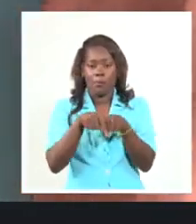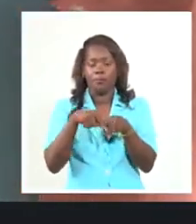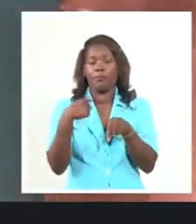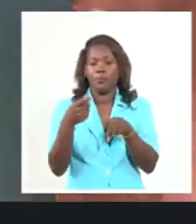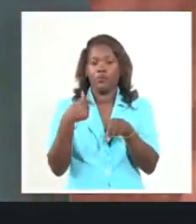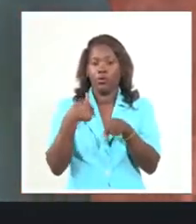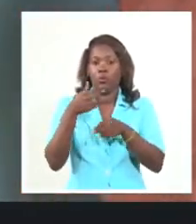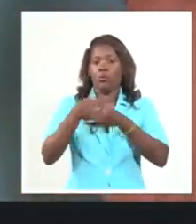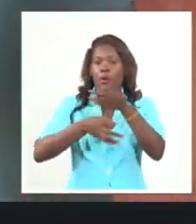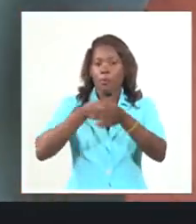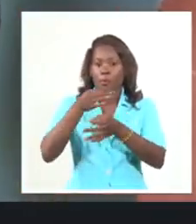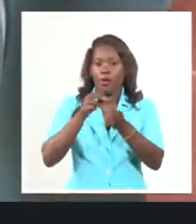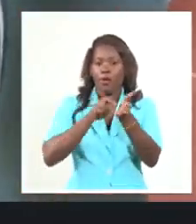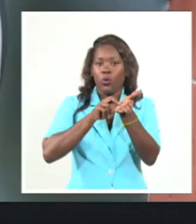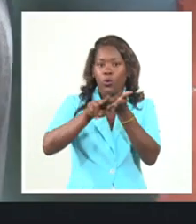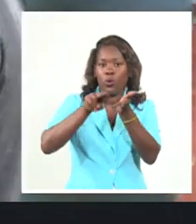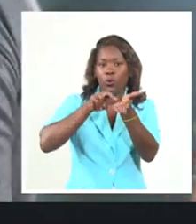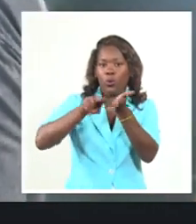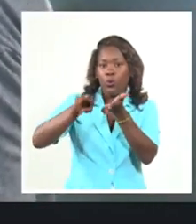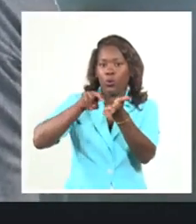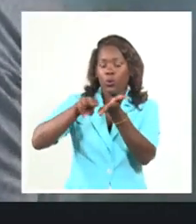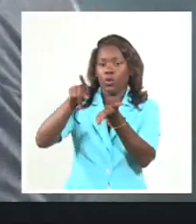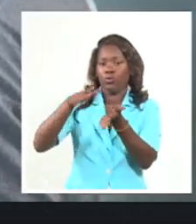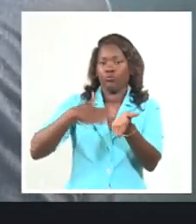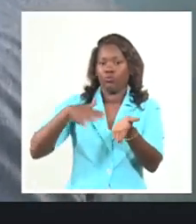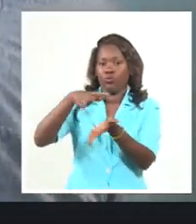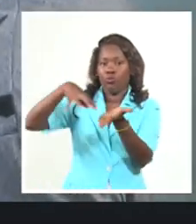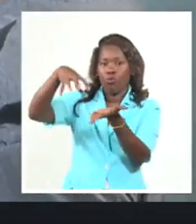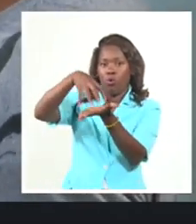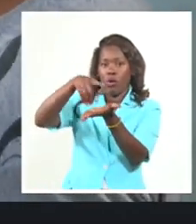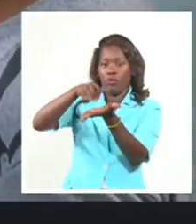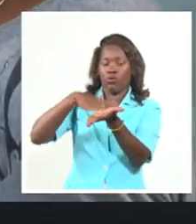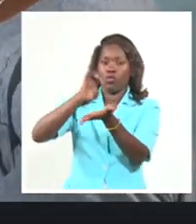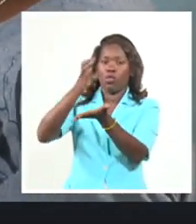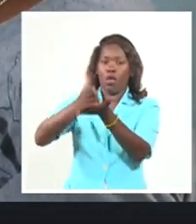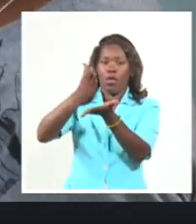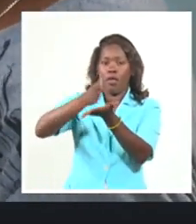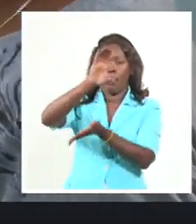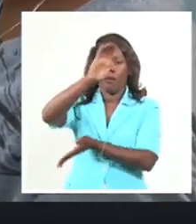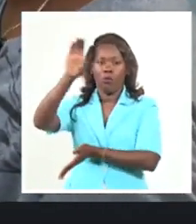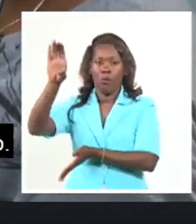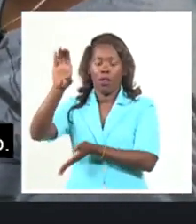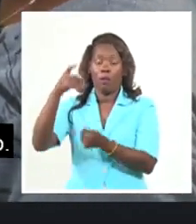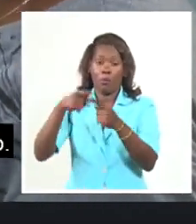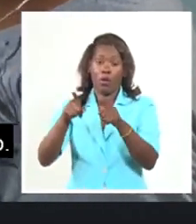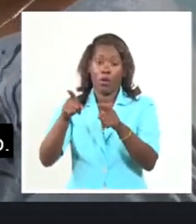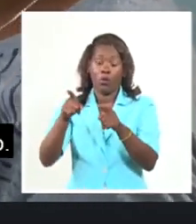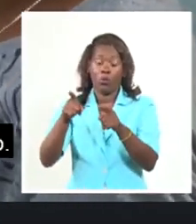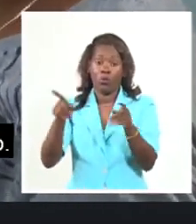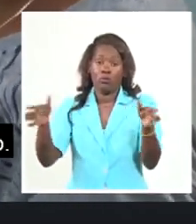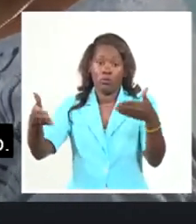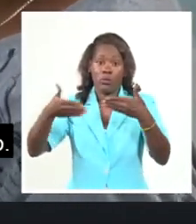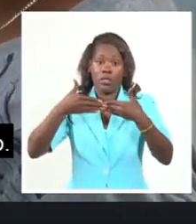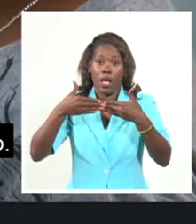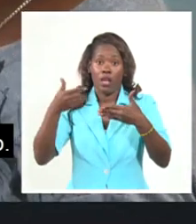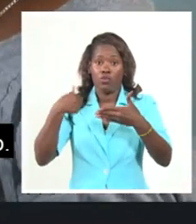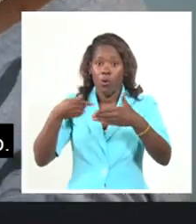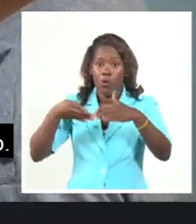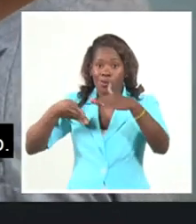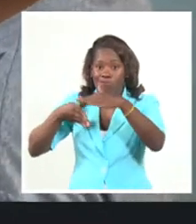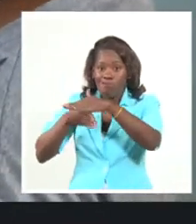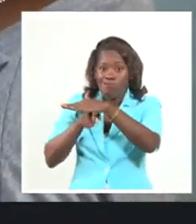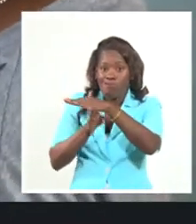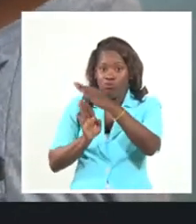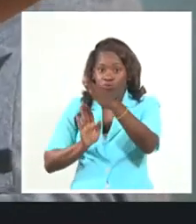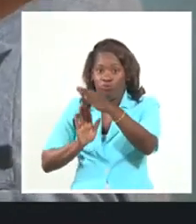voy a decir que es una escuela. Que la escuela está cerrada, que yo tuve que entrar y le escondí el